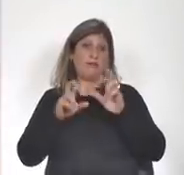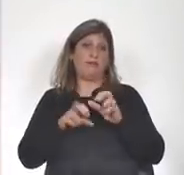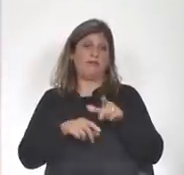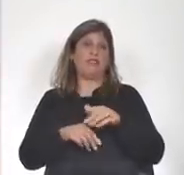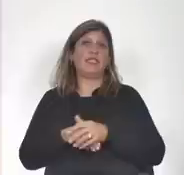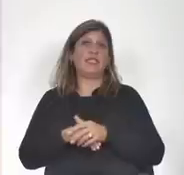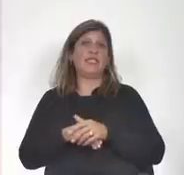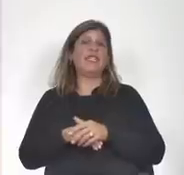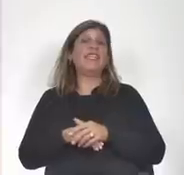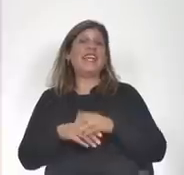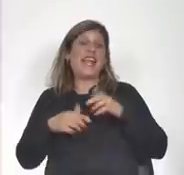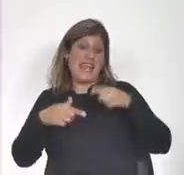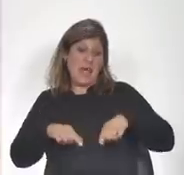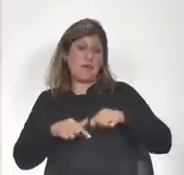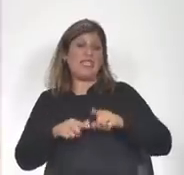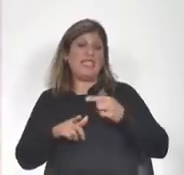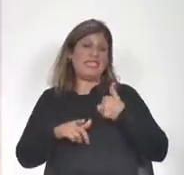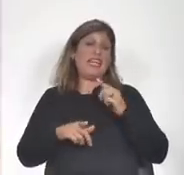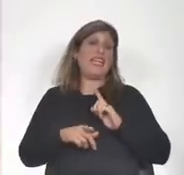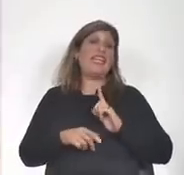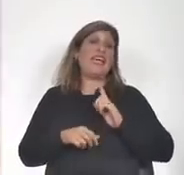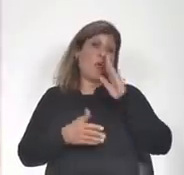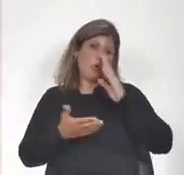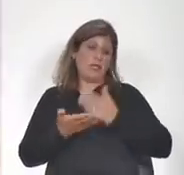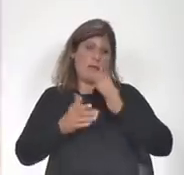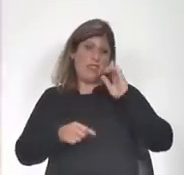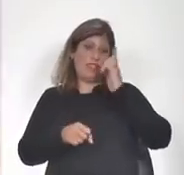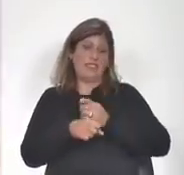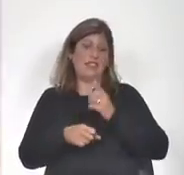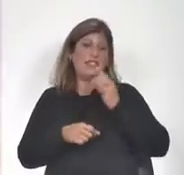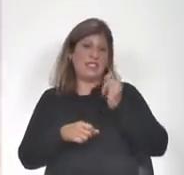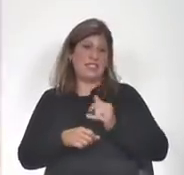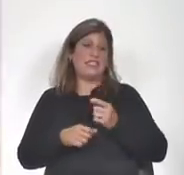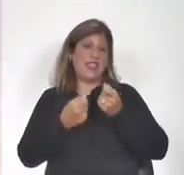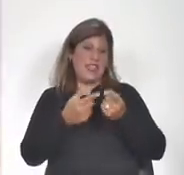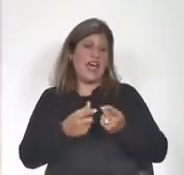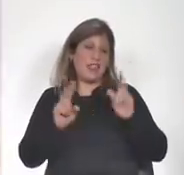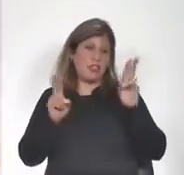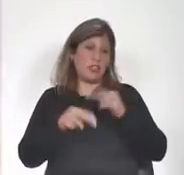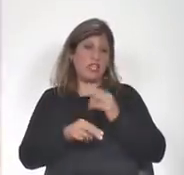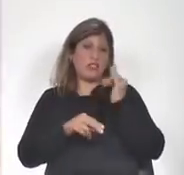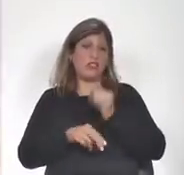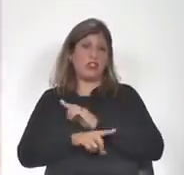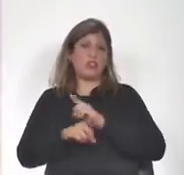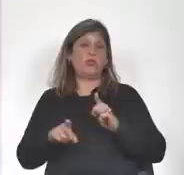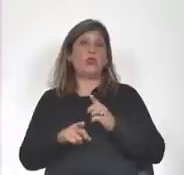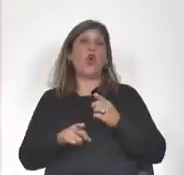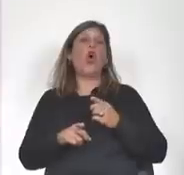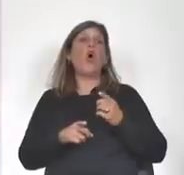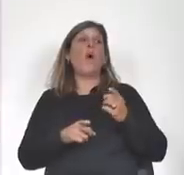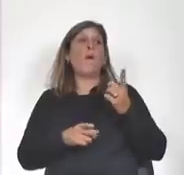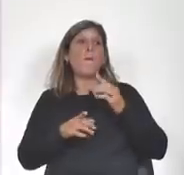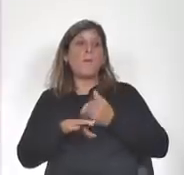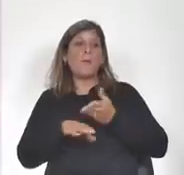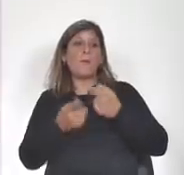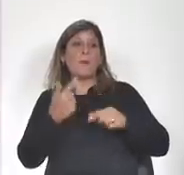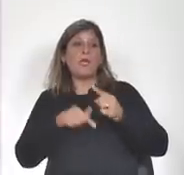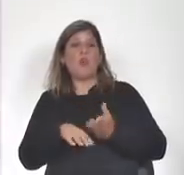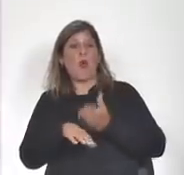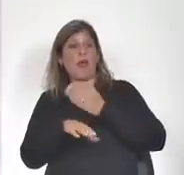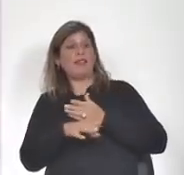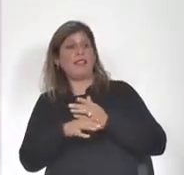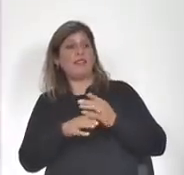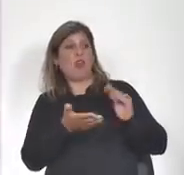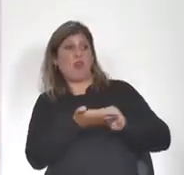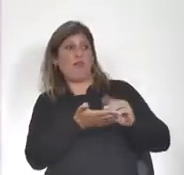ministra es que termina de definir si concede o no concede la exoneración con el asesoramiento previo de esta oficina